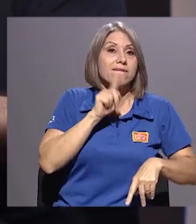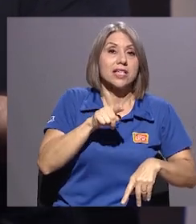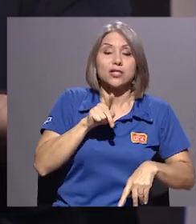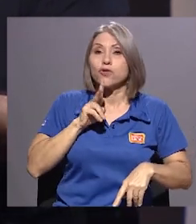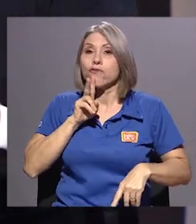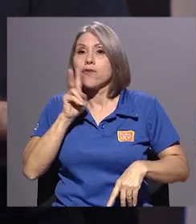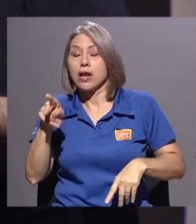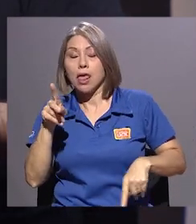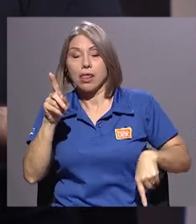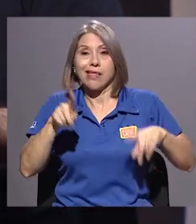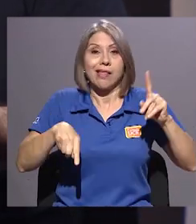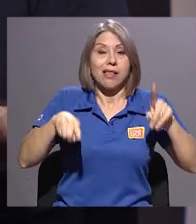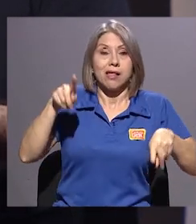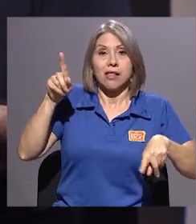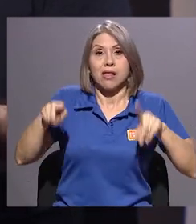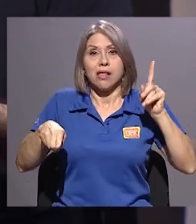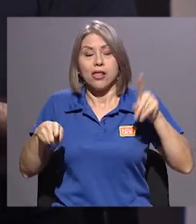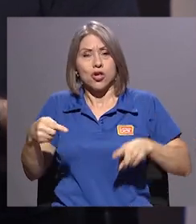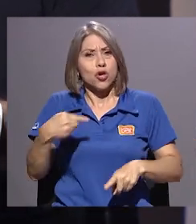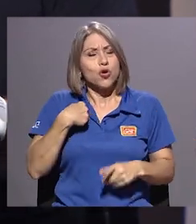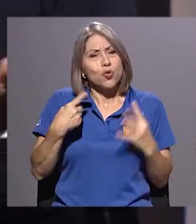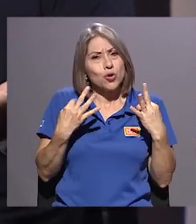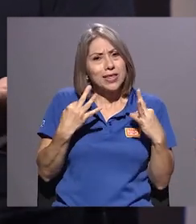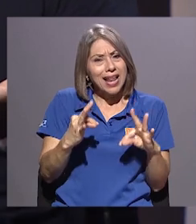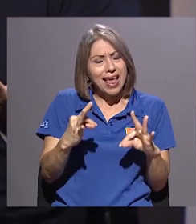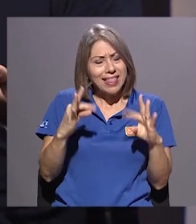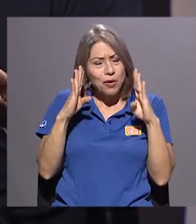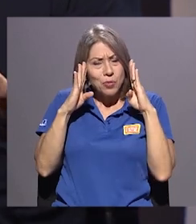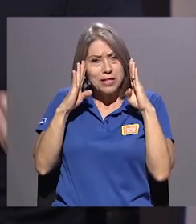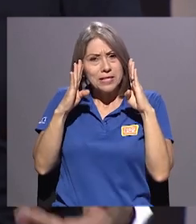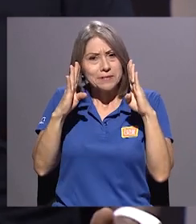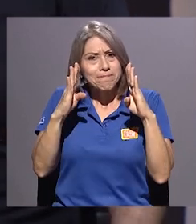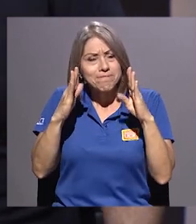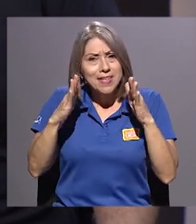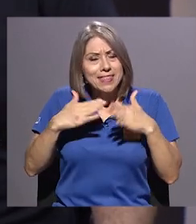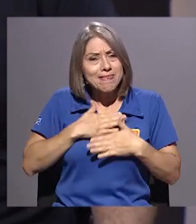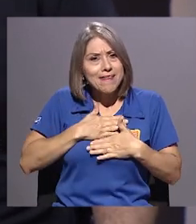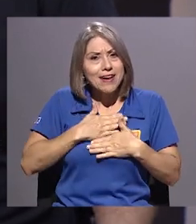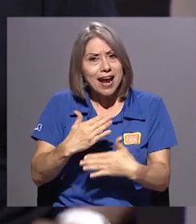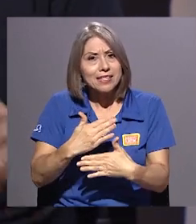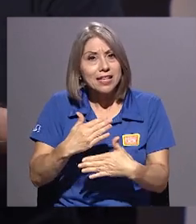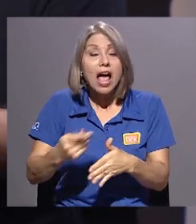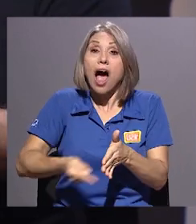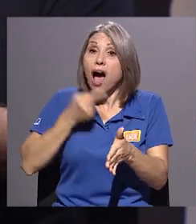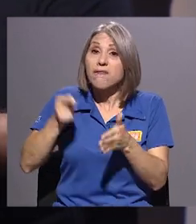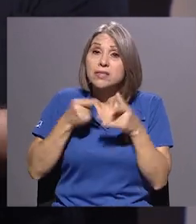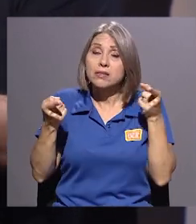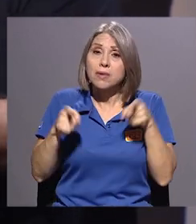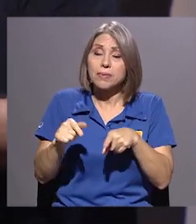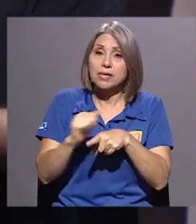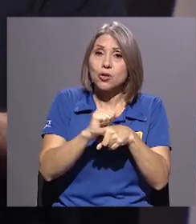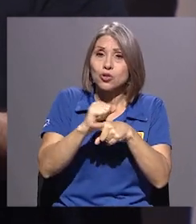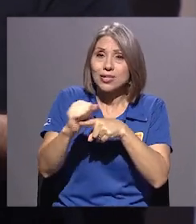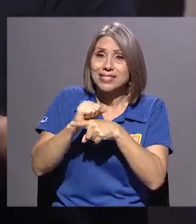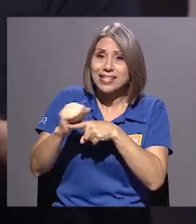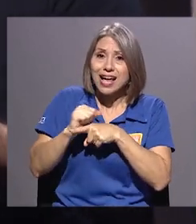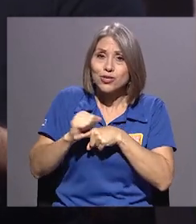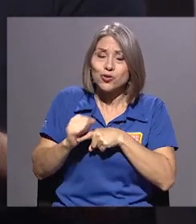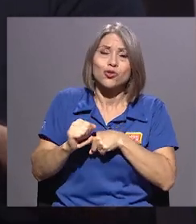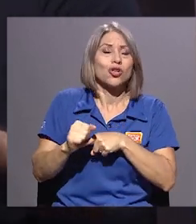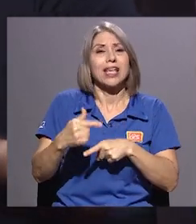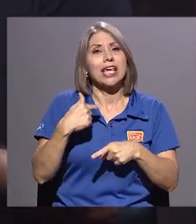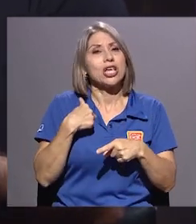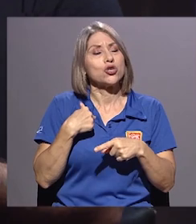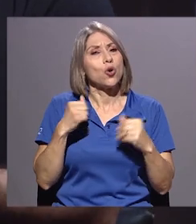sensiblemente a la cosa. Y a veces, me ha pasado en los ensayos, le meto demasiada fuerza